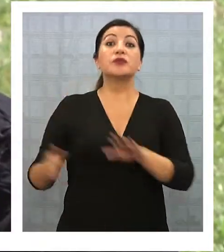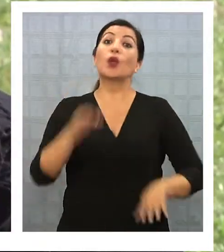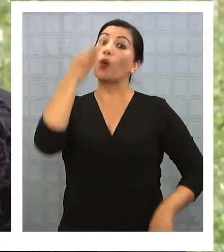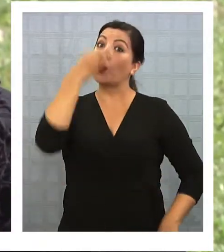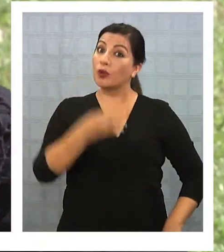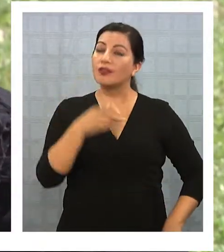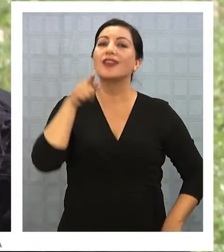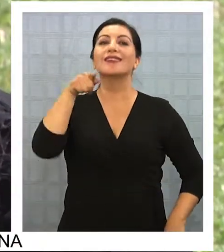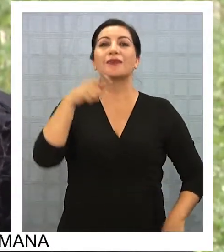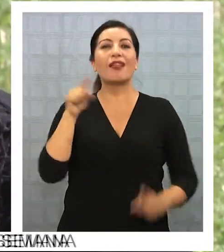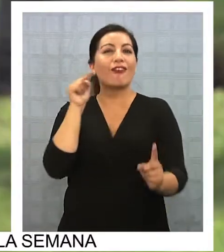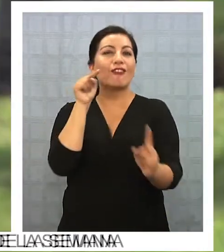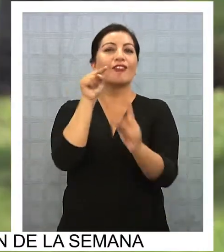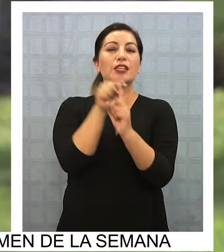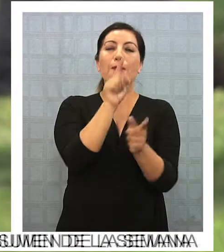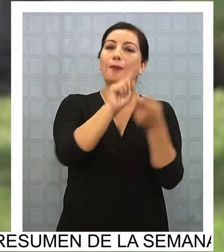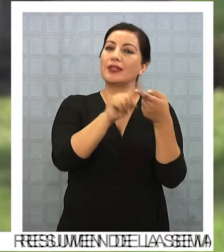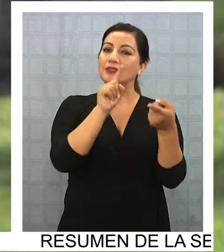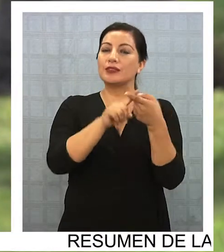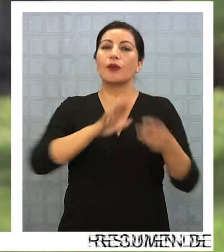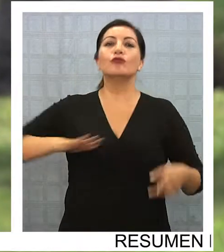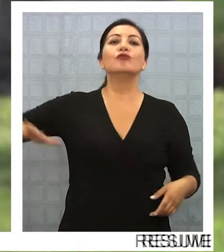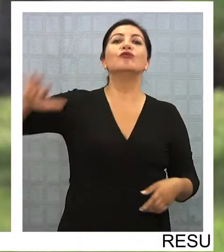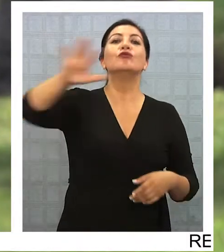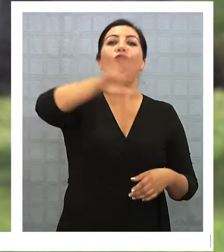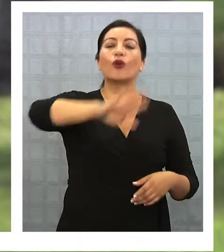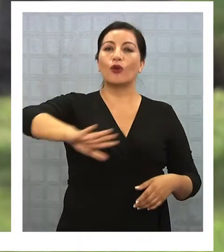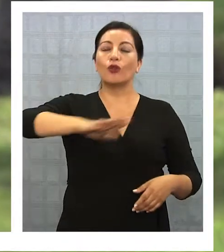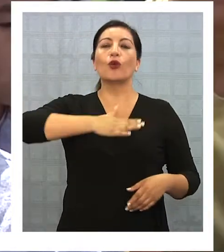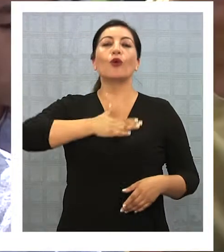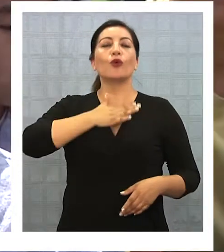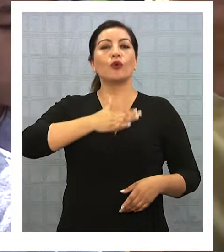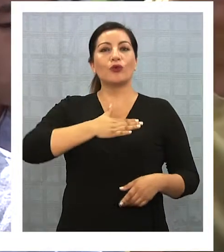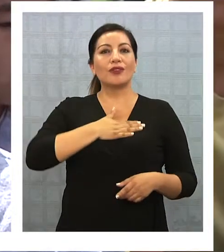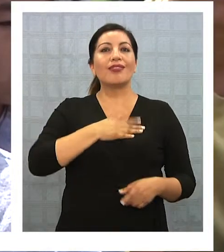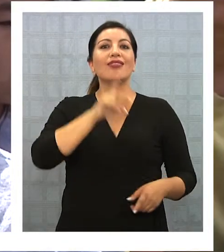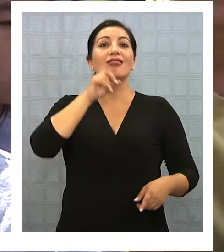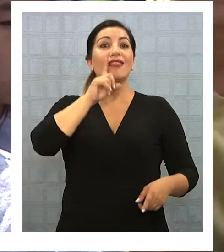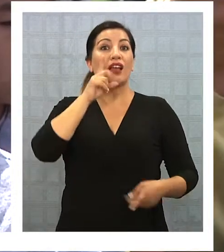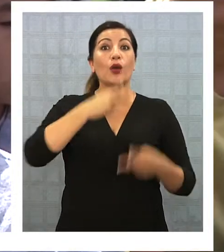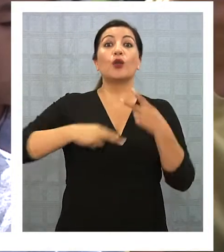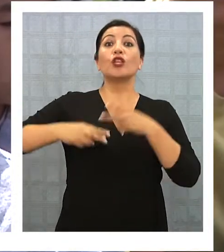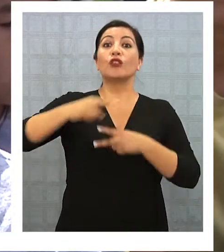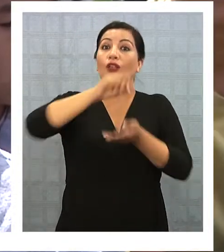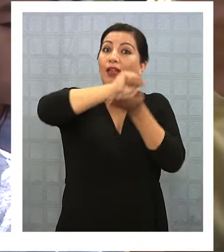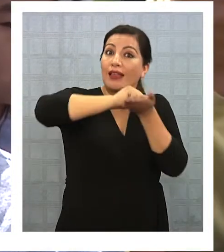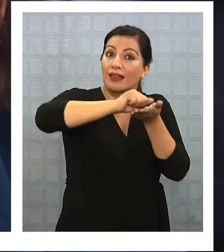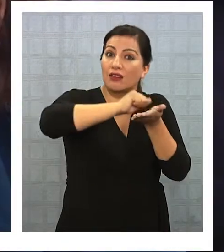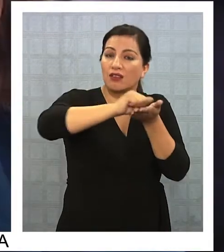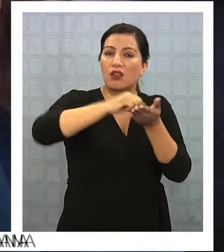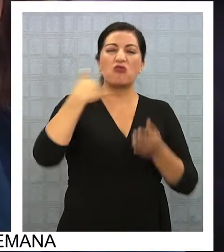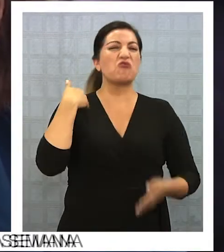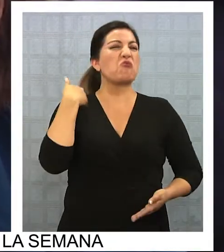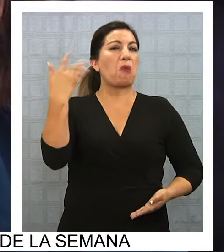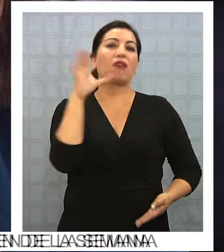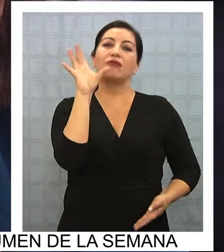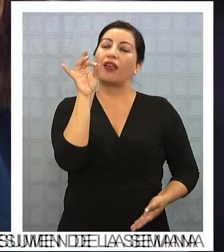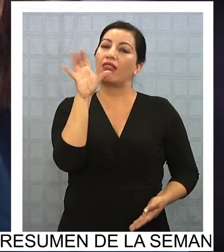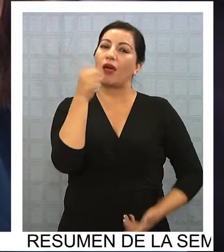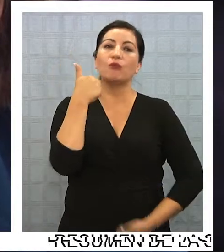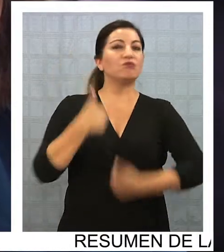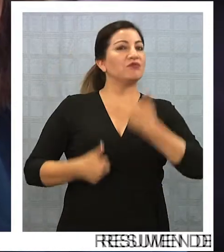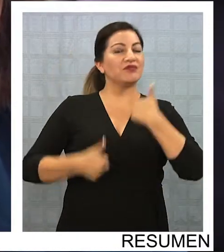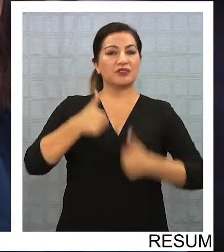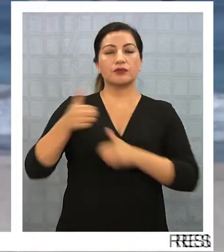Justamente el objetivo es que participen todos quienes quieran o tengan una historia que contar, no importa la edad o